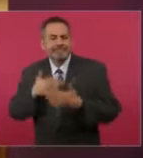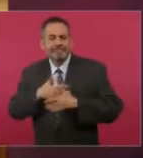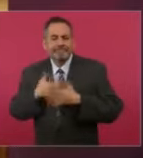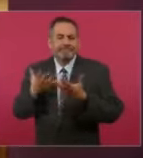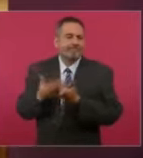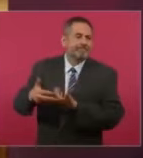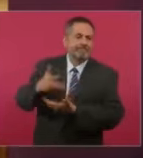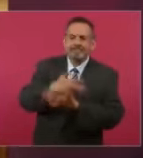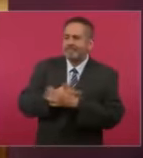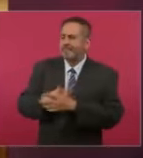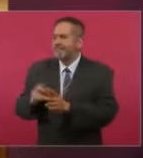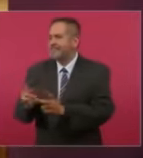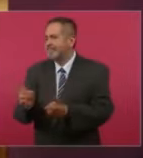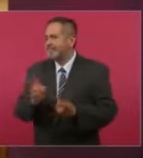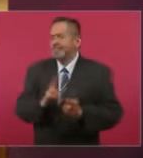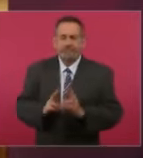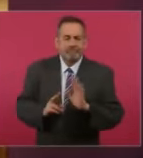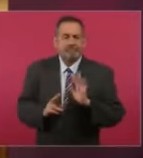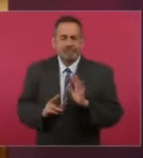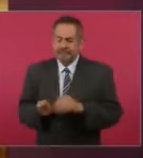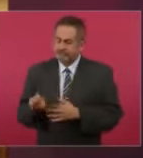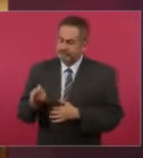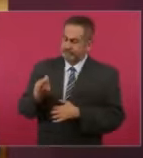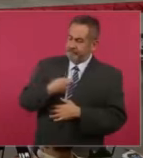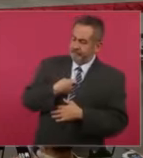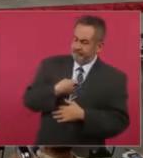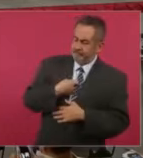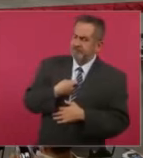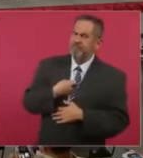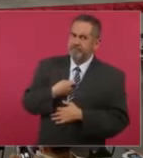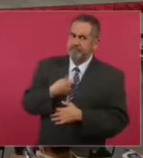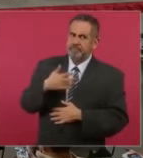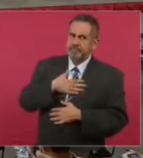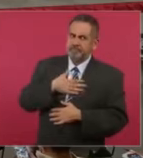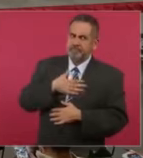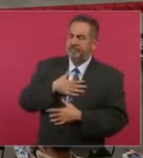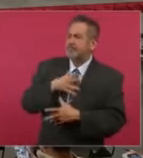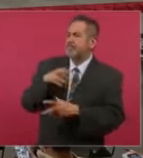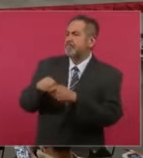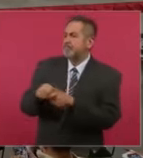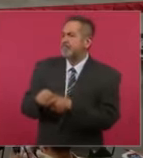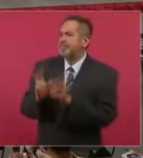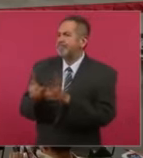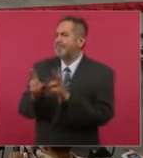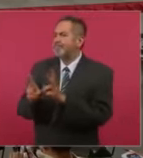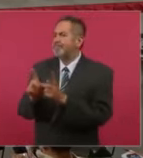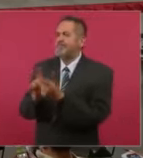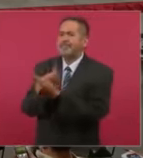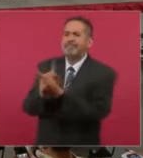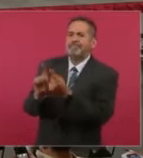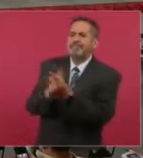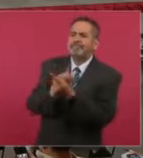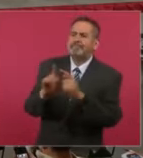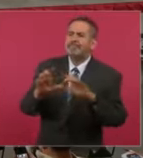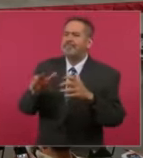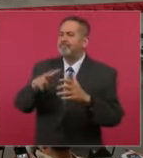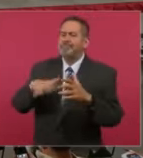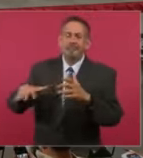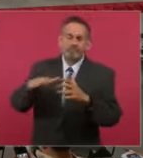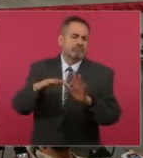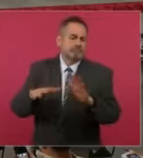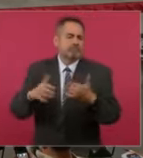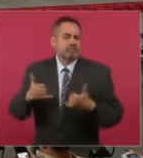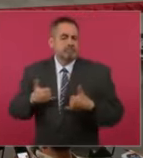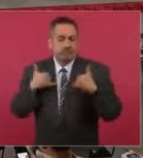significa el momento de la identificación de roles sociales. Uno empieza a tener roles sociales desde la infancia, pero en la